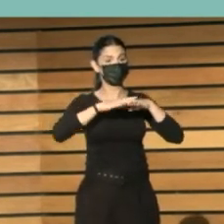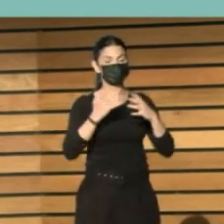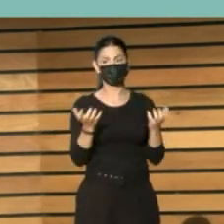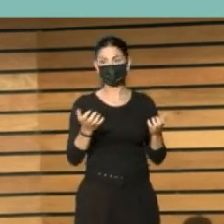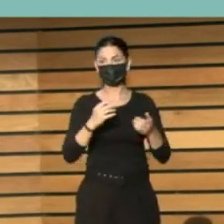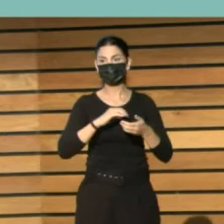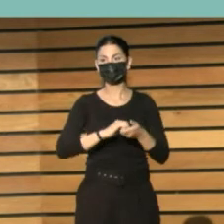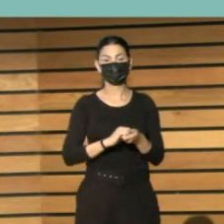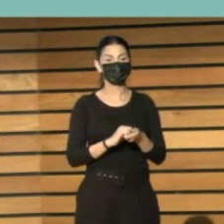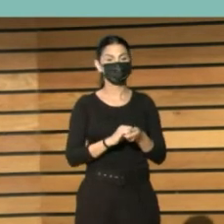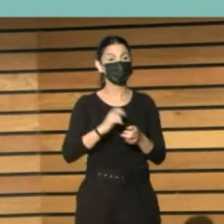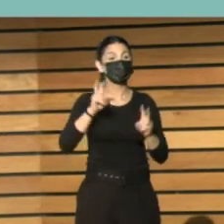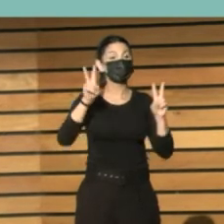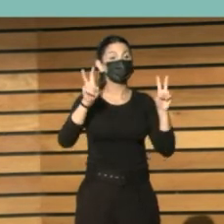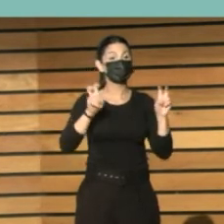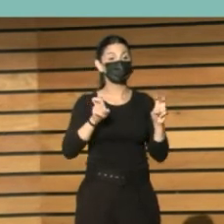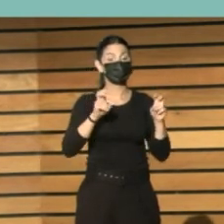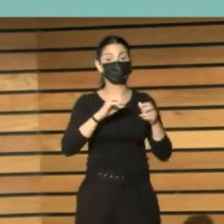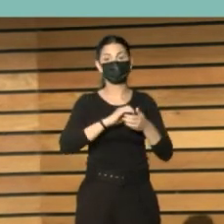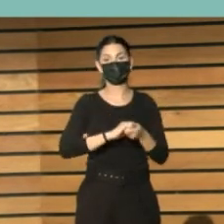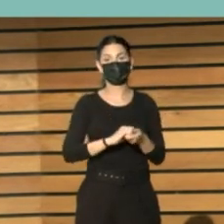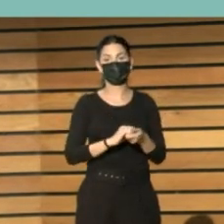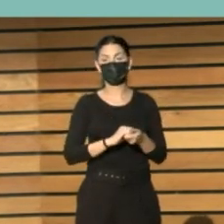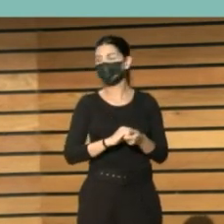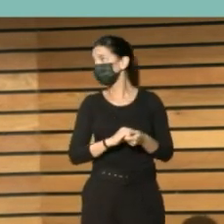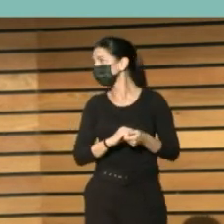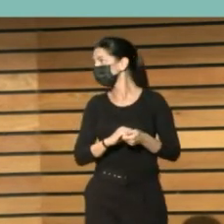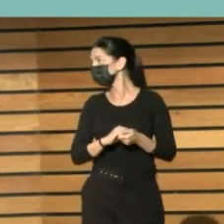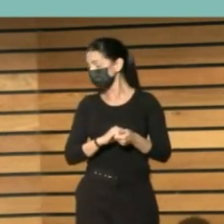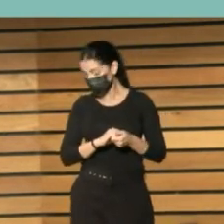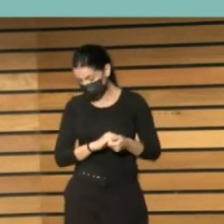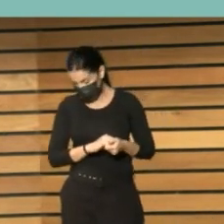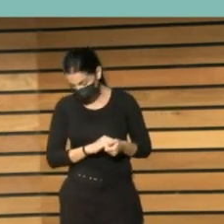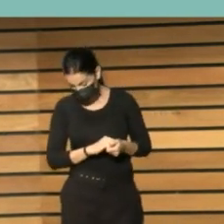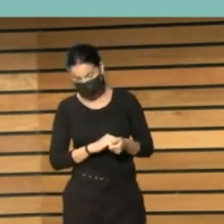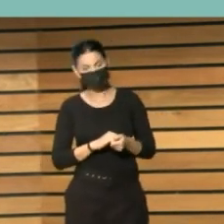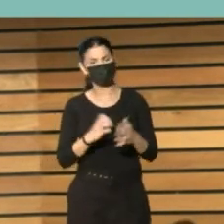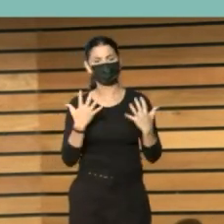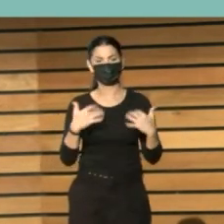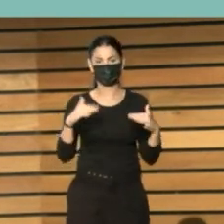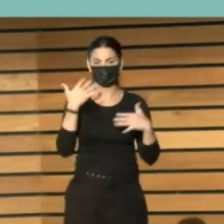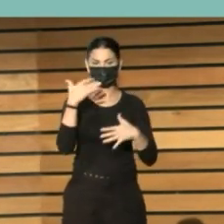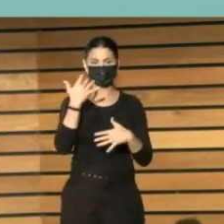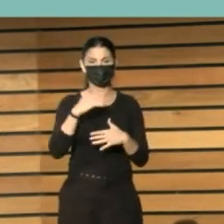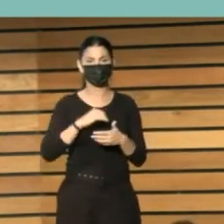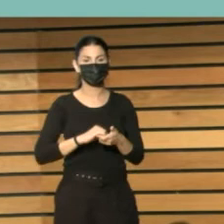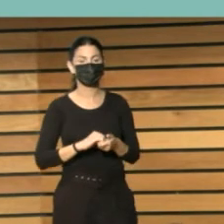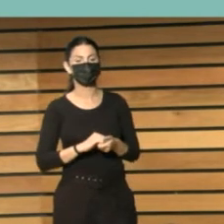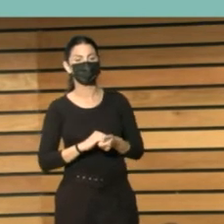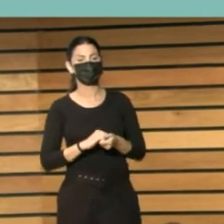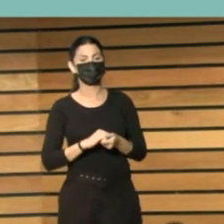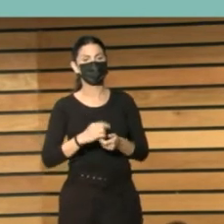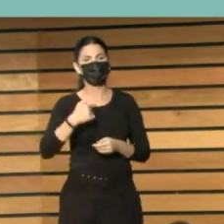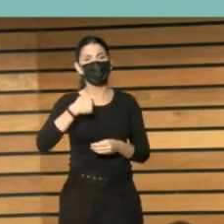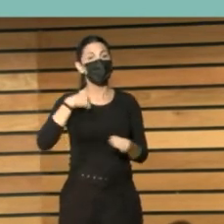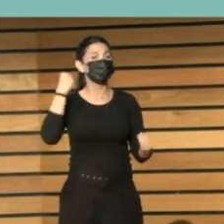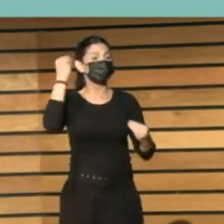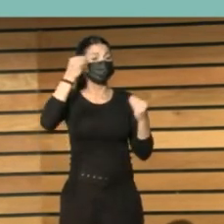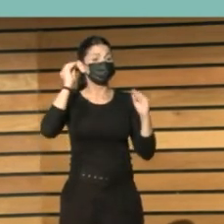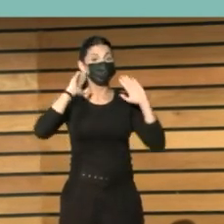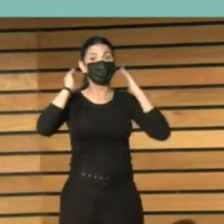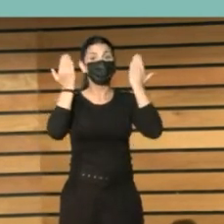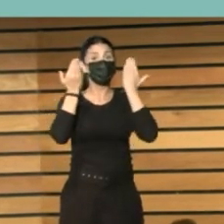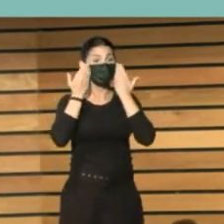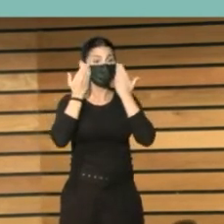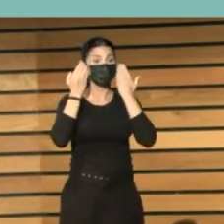intentado, ayer estaba inspirada, me acosté pronto. Vosotros veo que no, pero has venido. Me atreví a hacer un microrelato. Yo creo que el congreso de